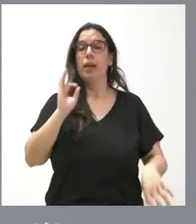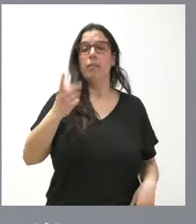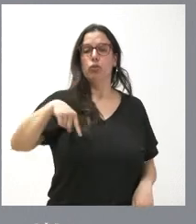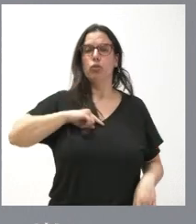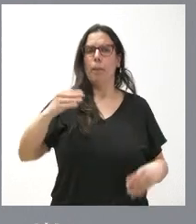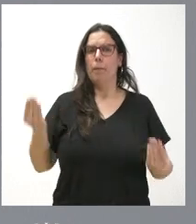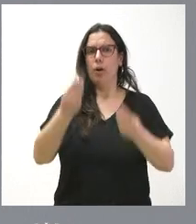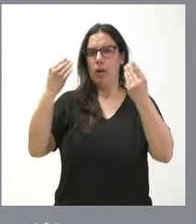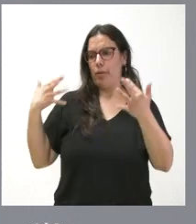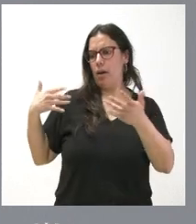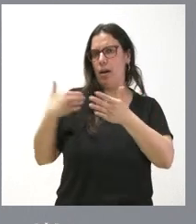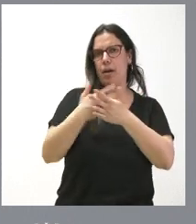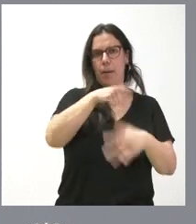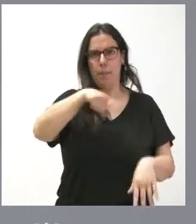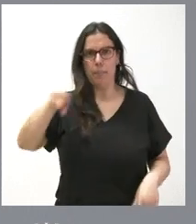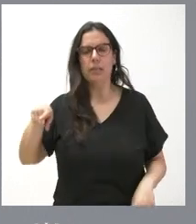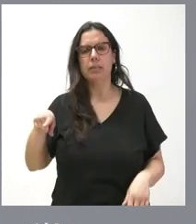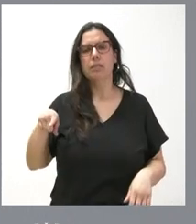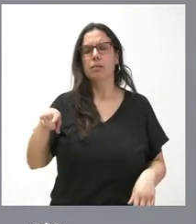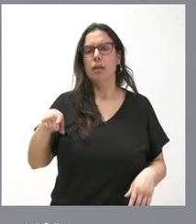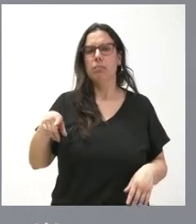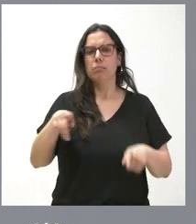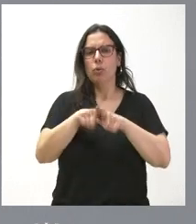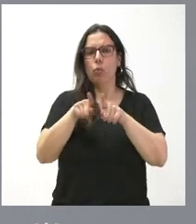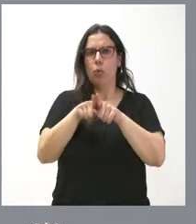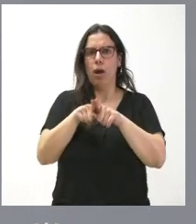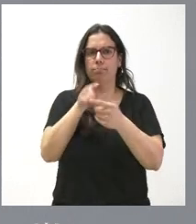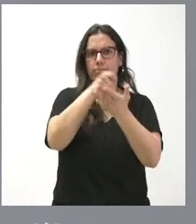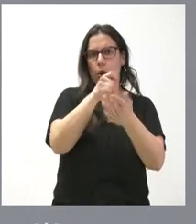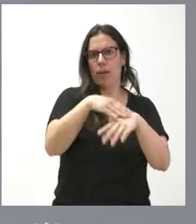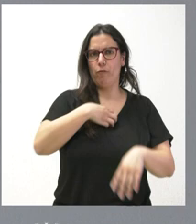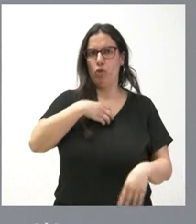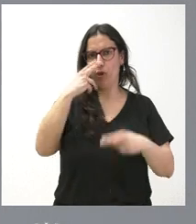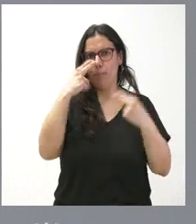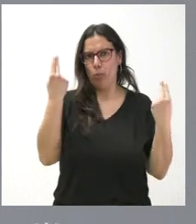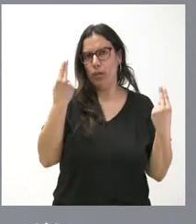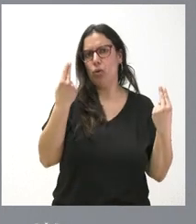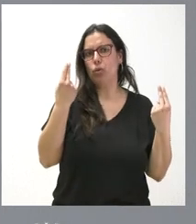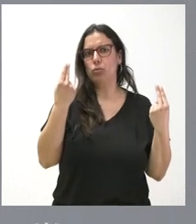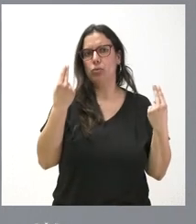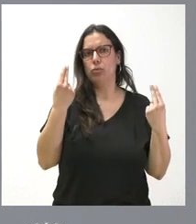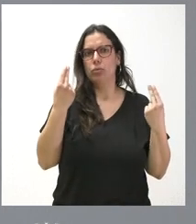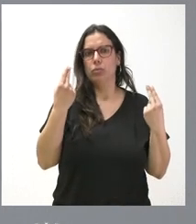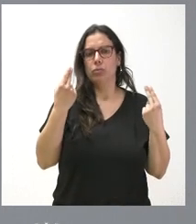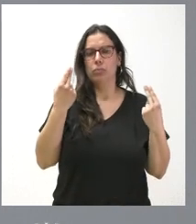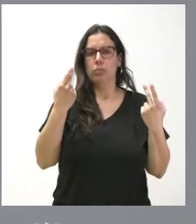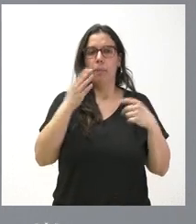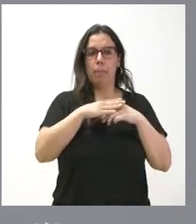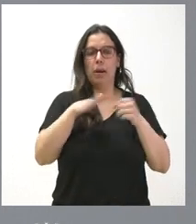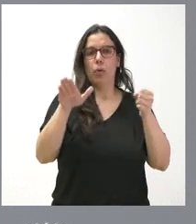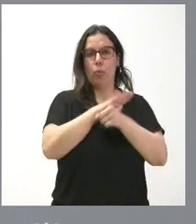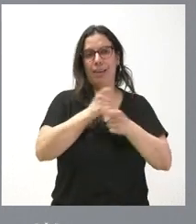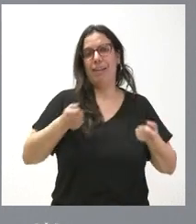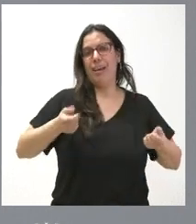estos últimos meses claramente la aportación de los empleados públicos, que hacemos a los empleados públicos para financiar el